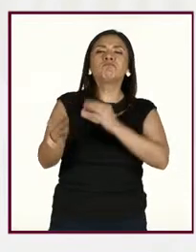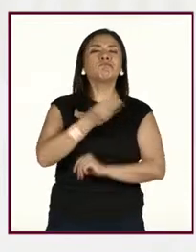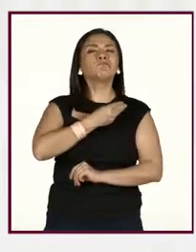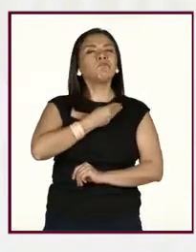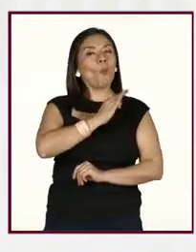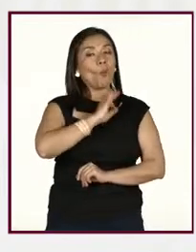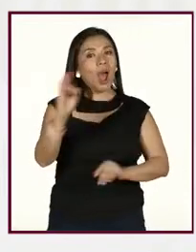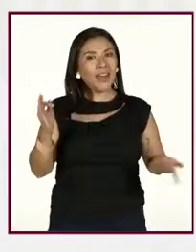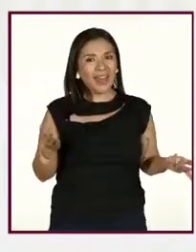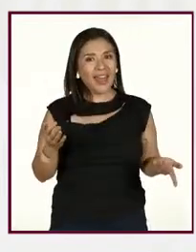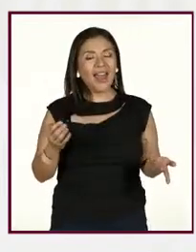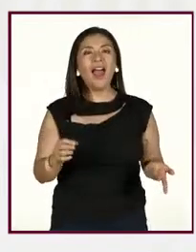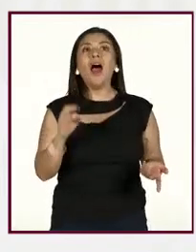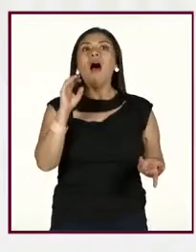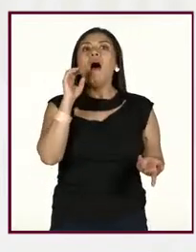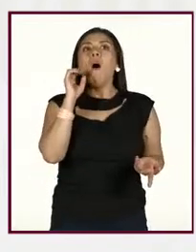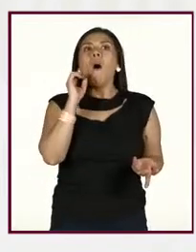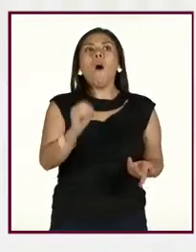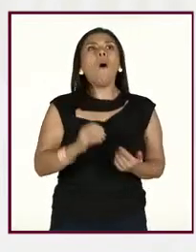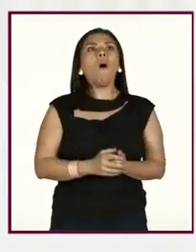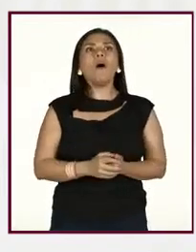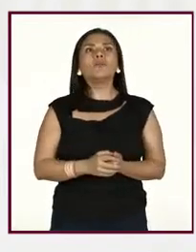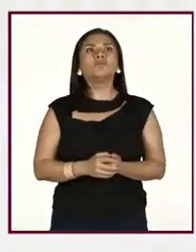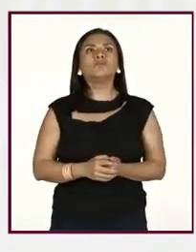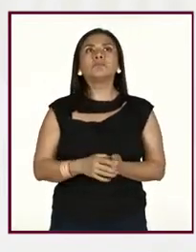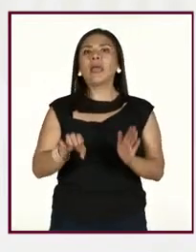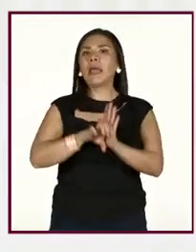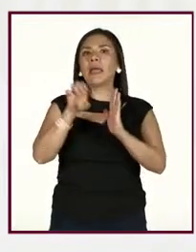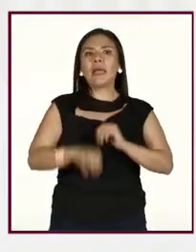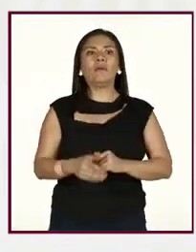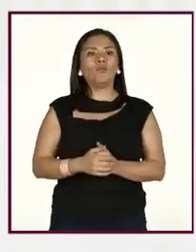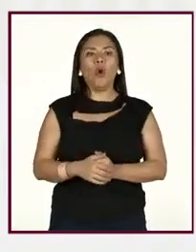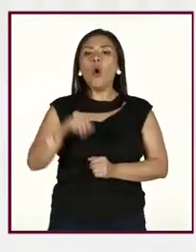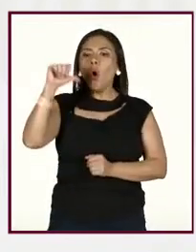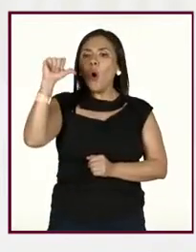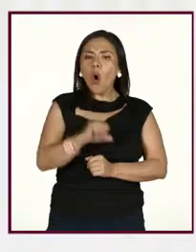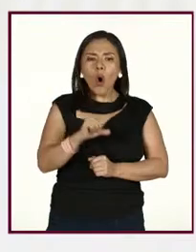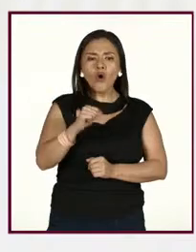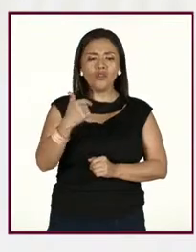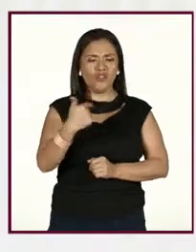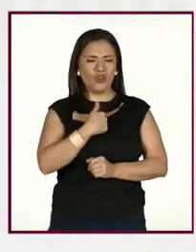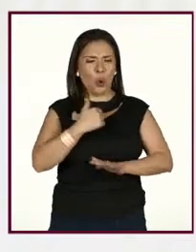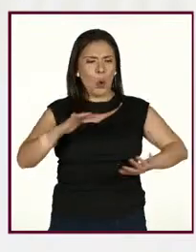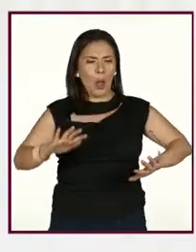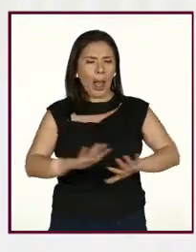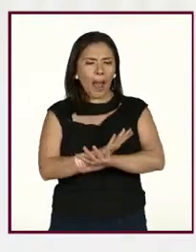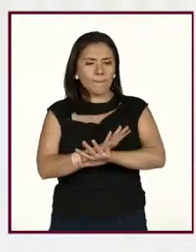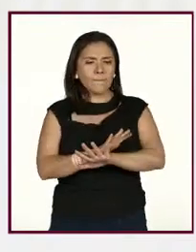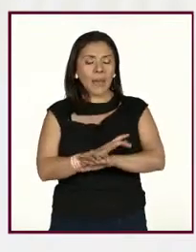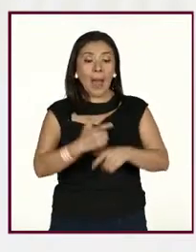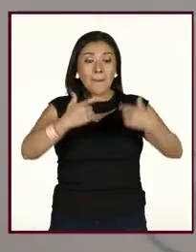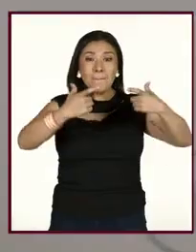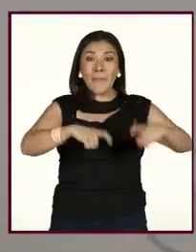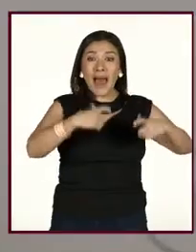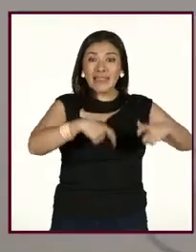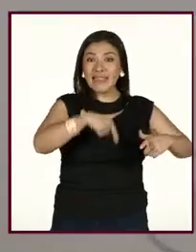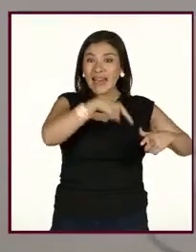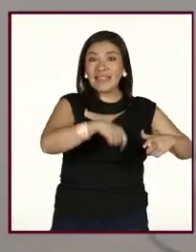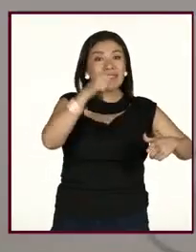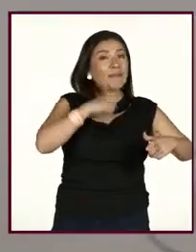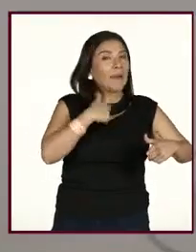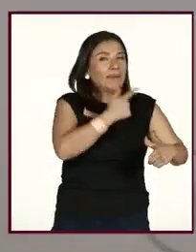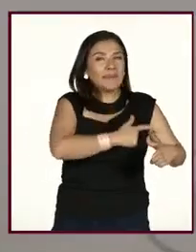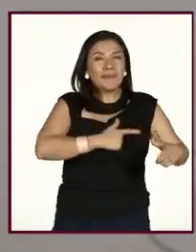o en esta ocasión voy a cambiar como este pastelito que siempre me lo comía,